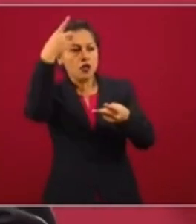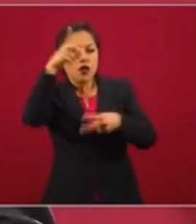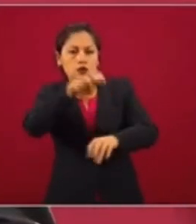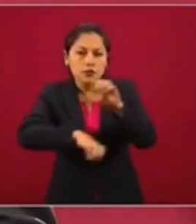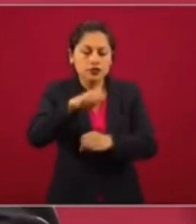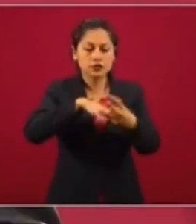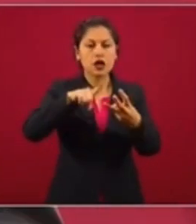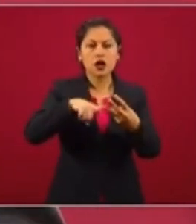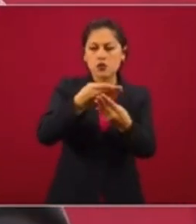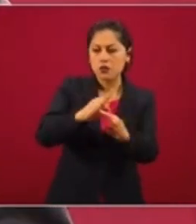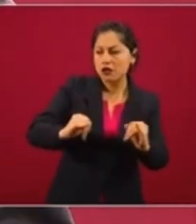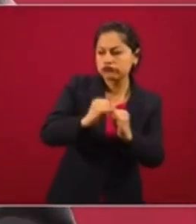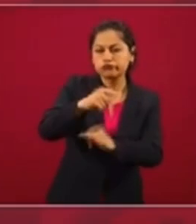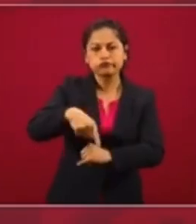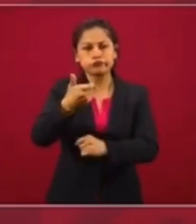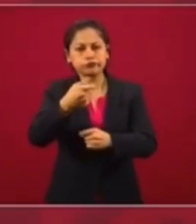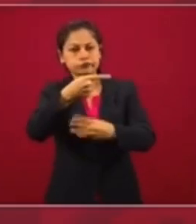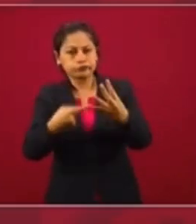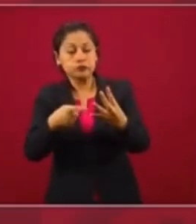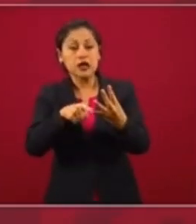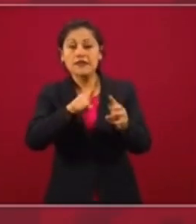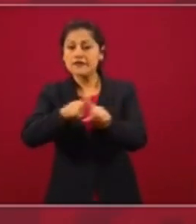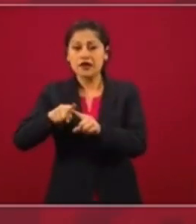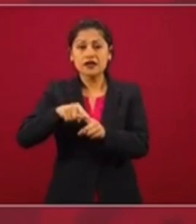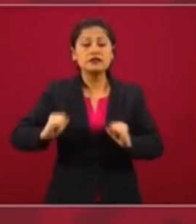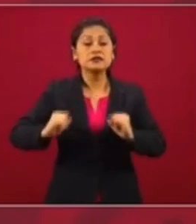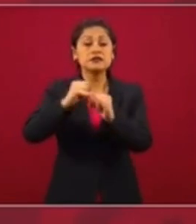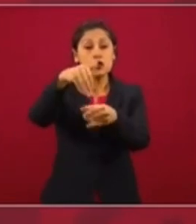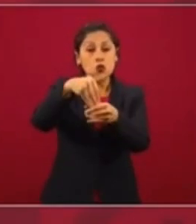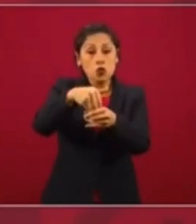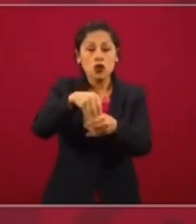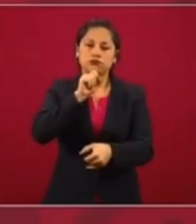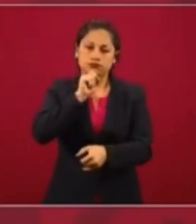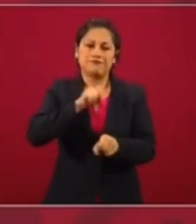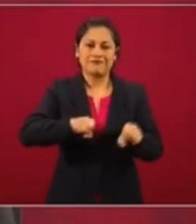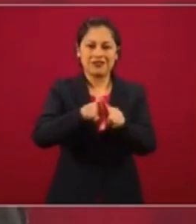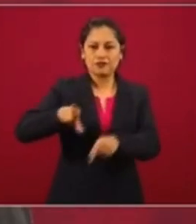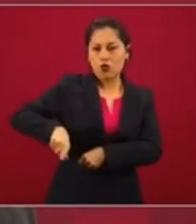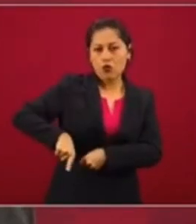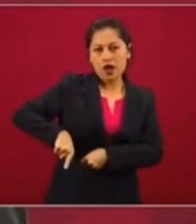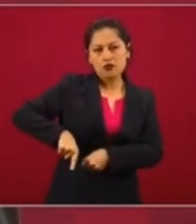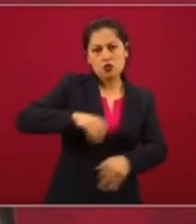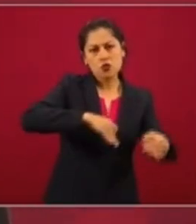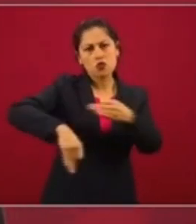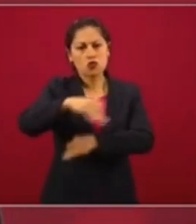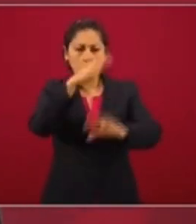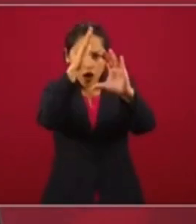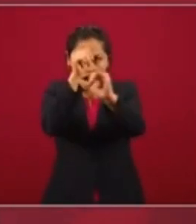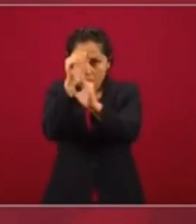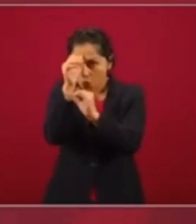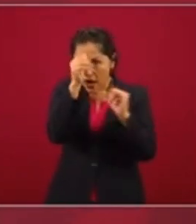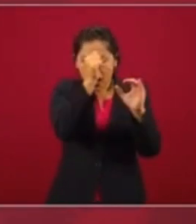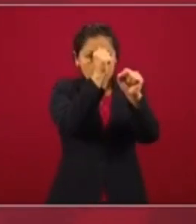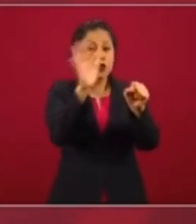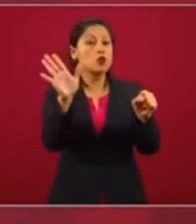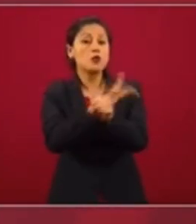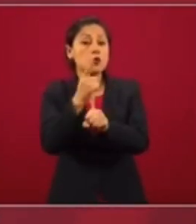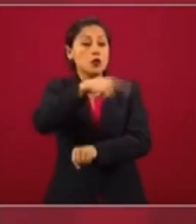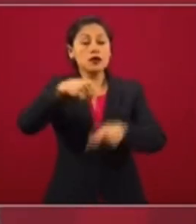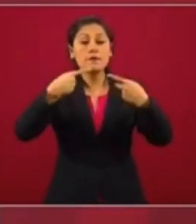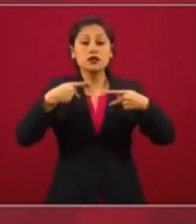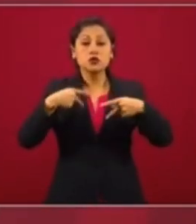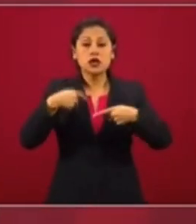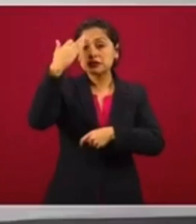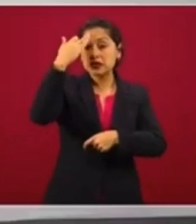instituciones financieras, fondos, el gobierno desde luego, pues los que se van a ir jubilando van a